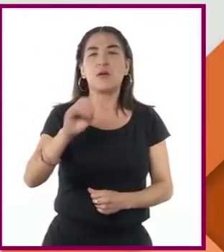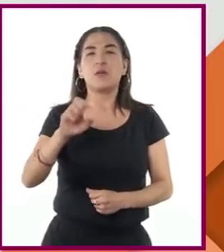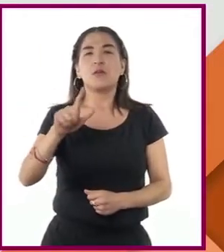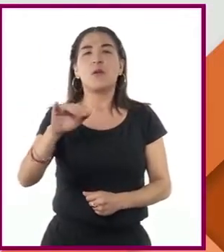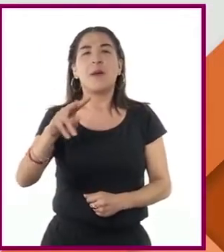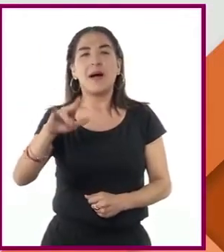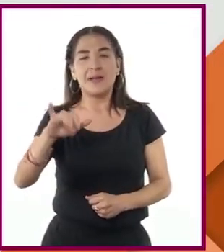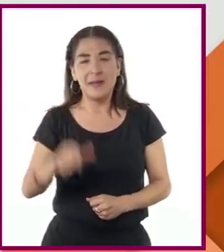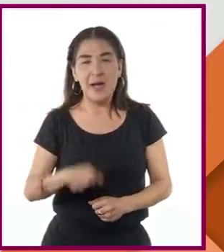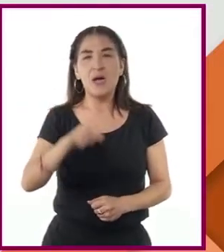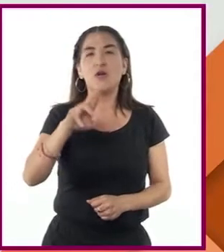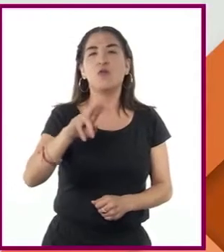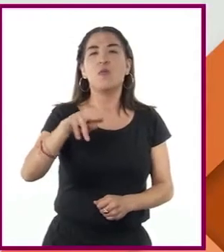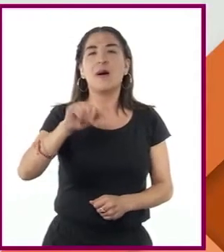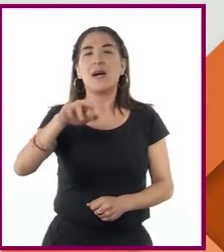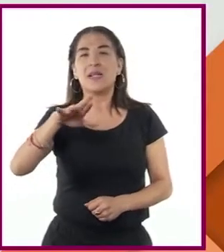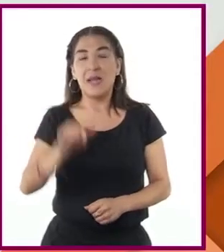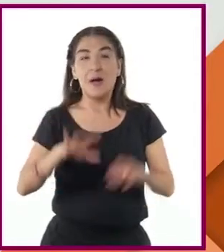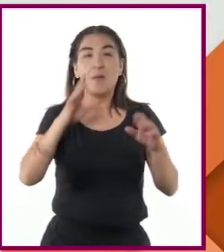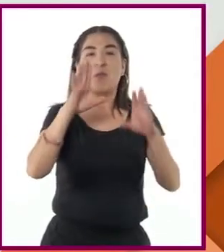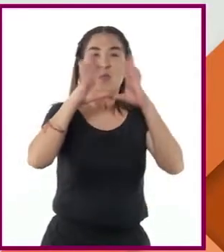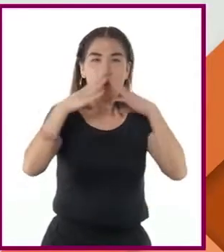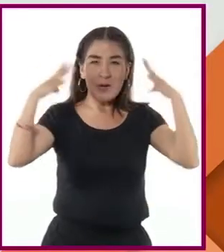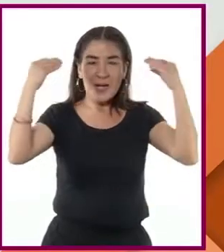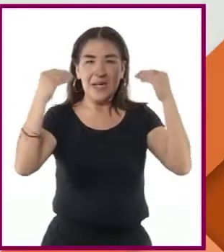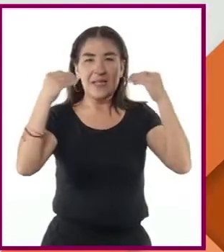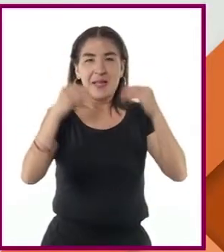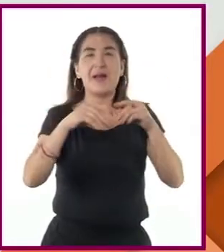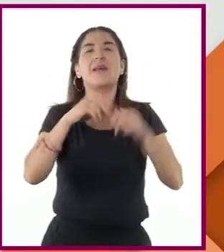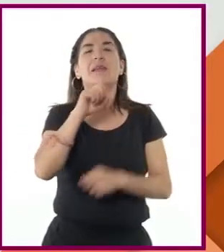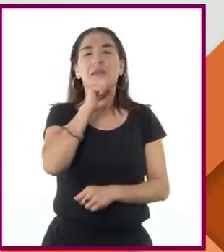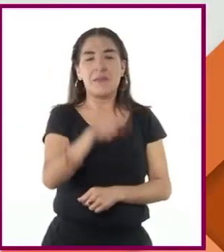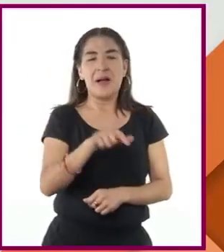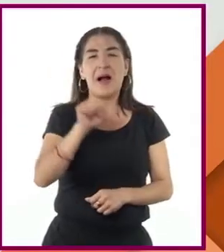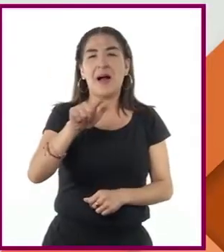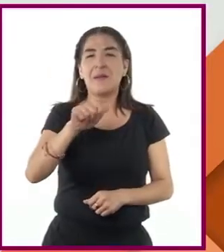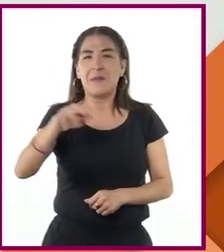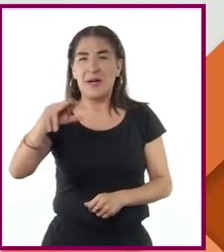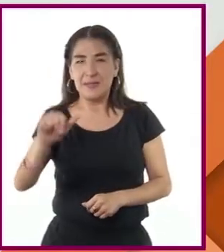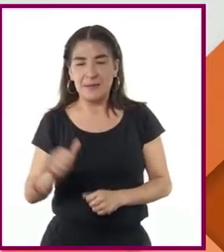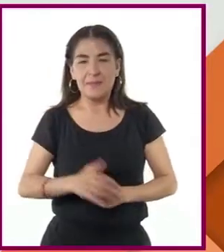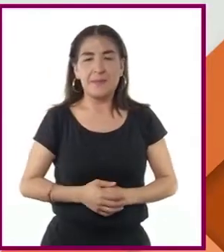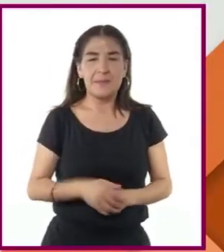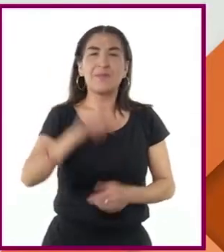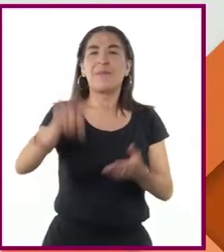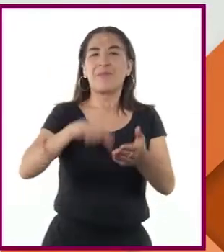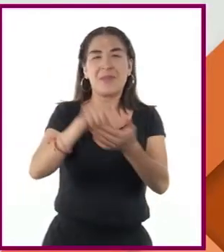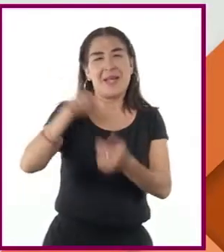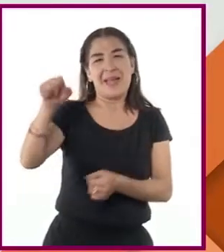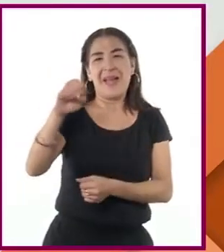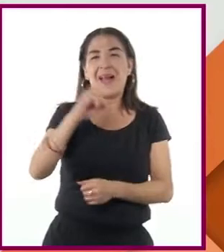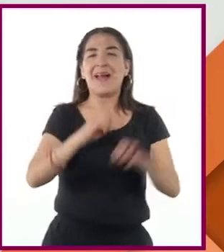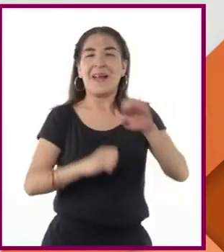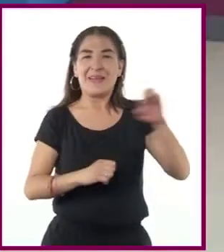Hungría, Rumania, Bulgaria y Albania. Prácticamente todos los países del este de Europa.